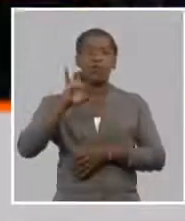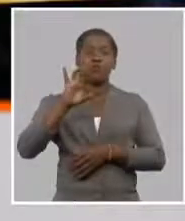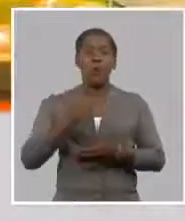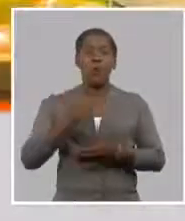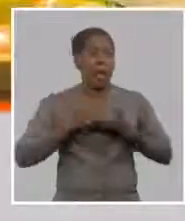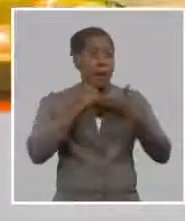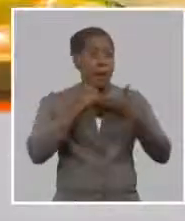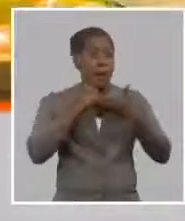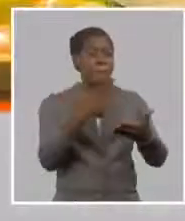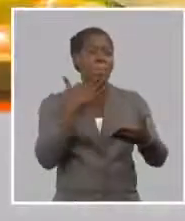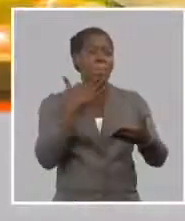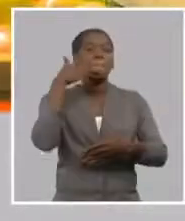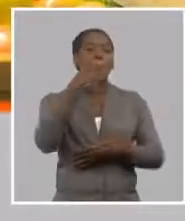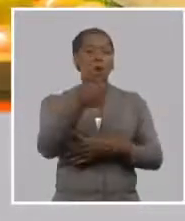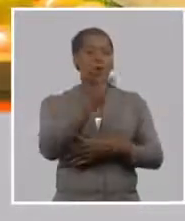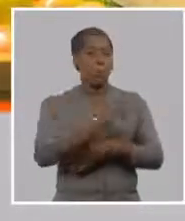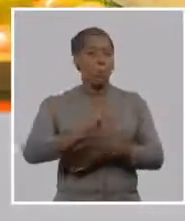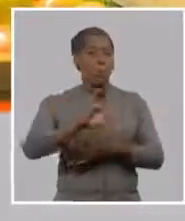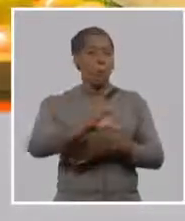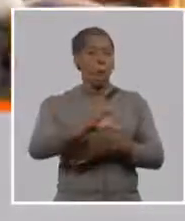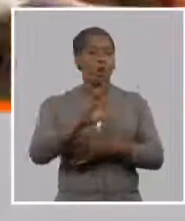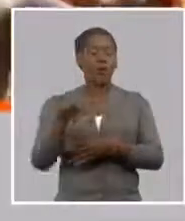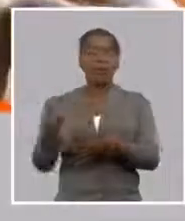de los riesgos que vamos a cubrir